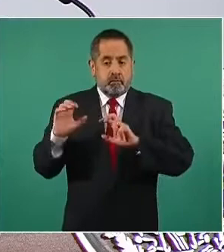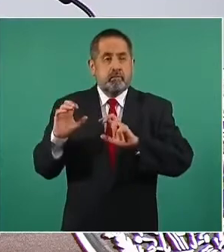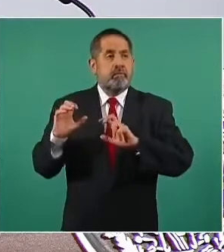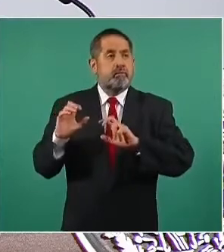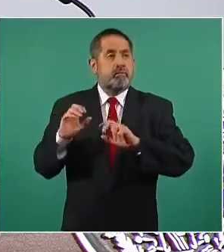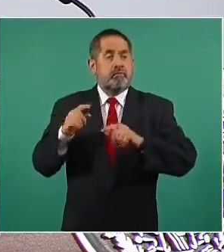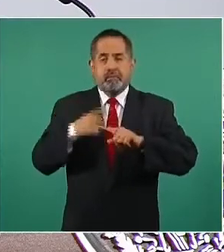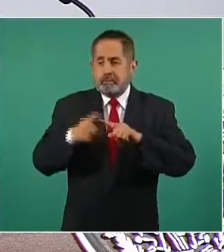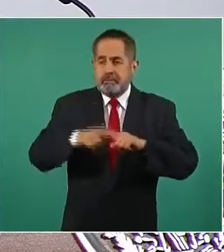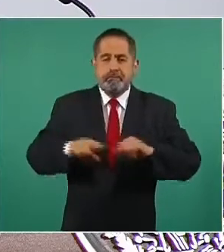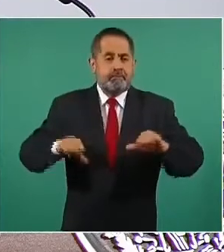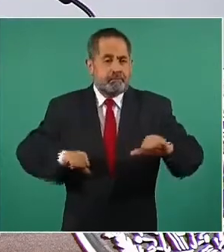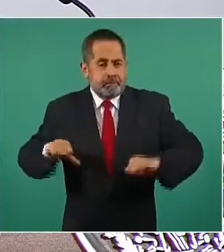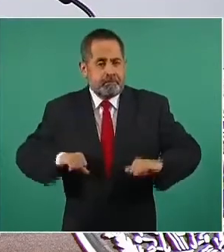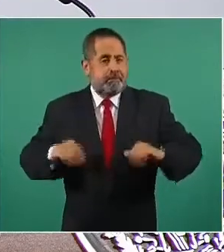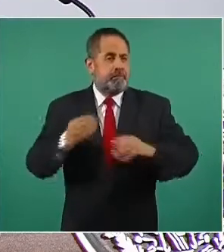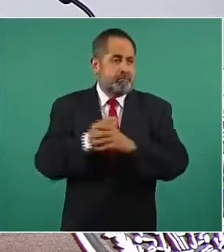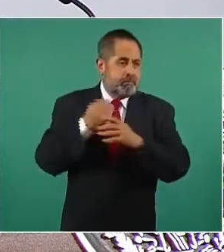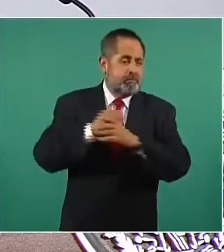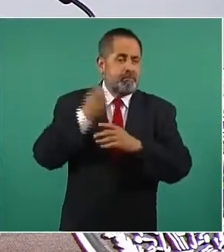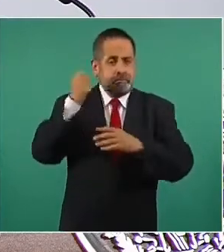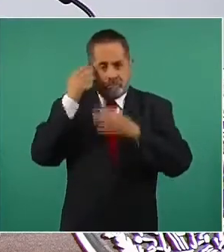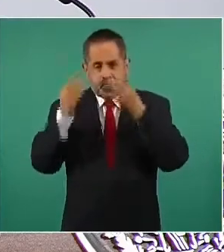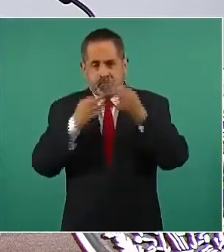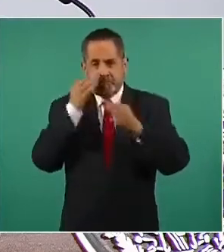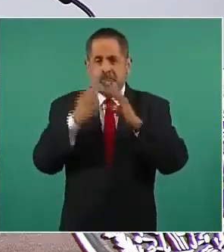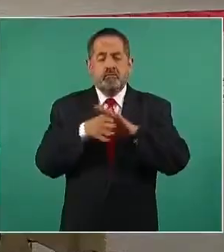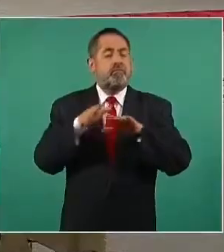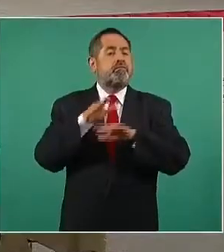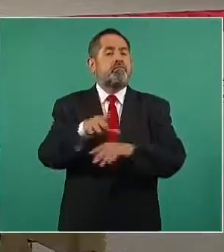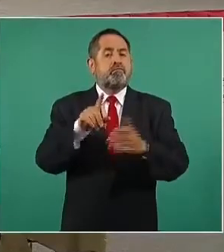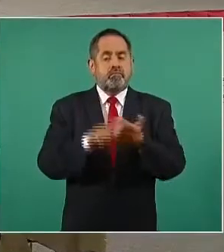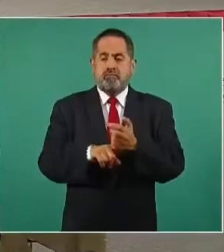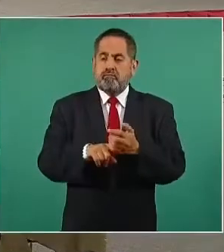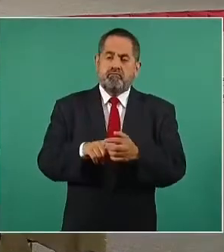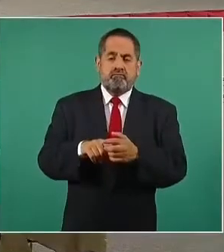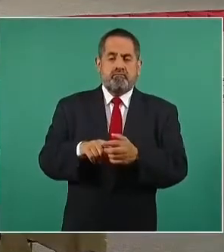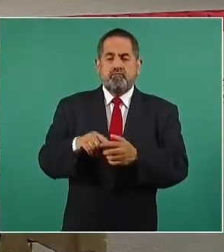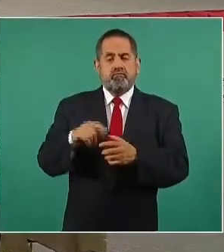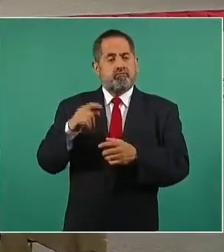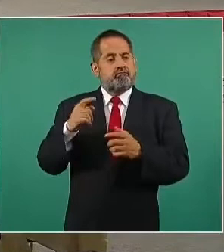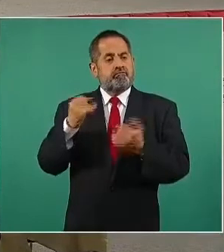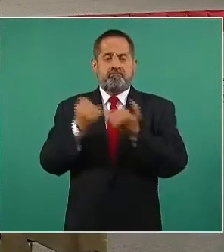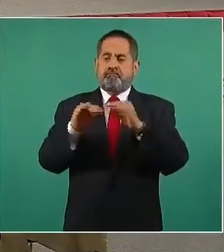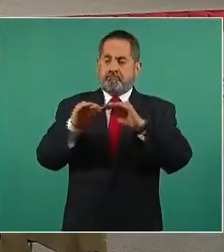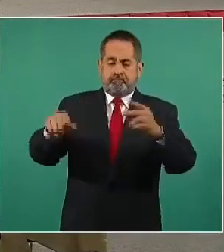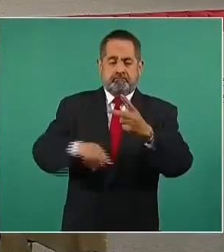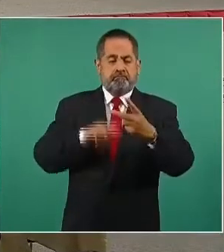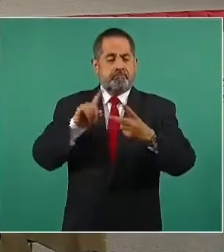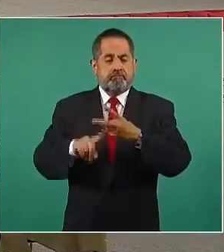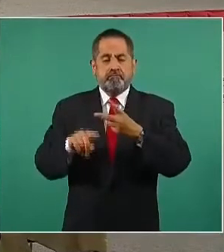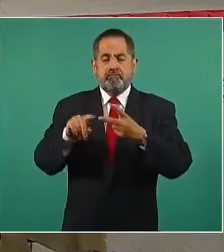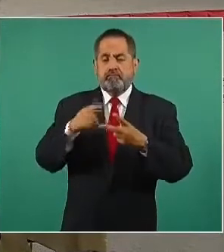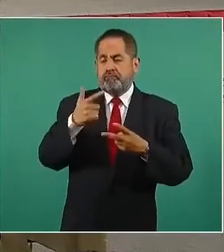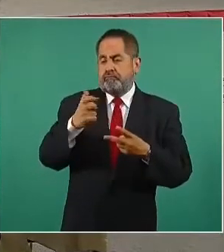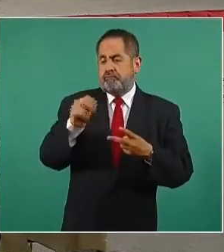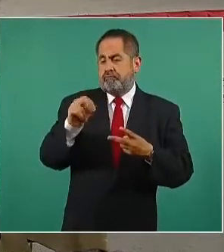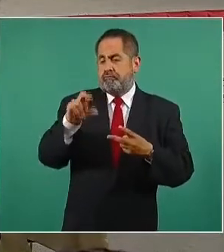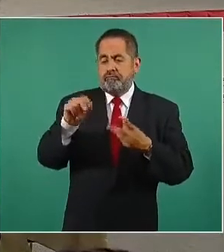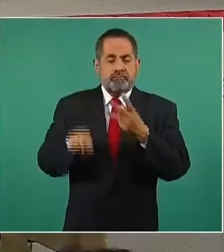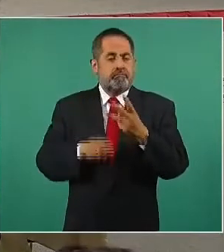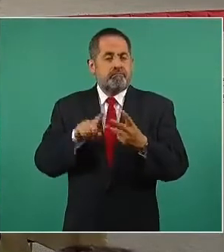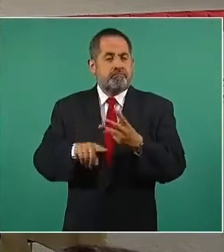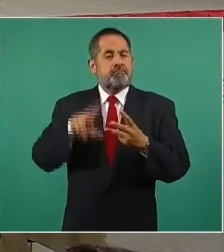talleres, cursos y pláticas en materia de igualdad, de violencia de género, de no discriminación,